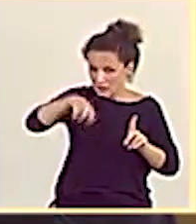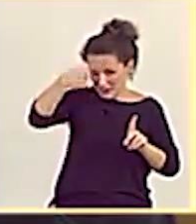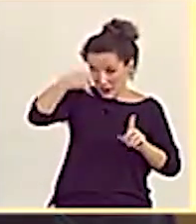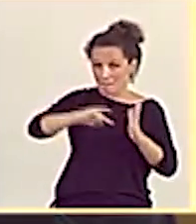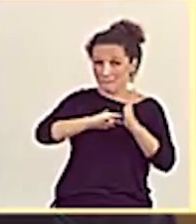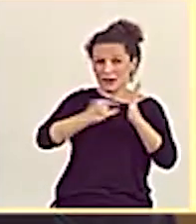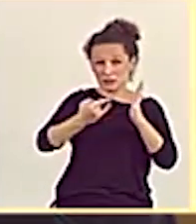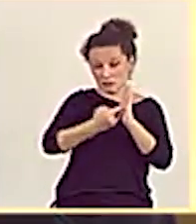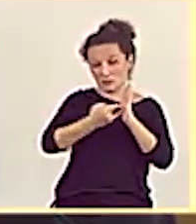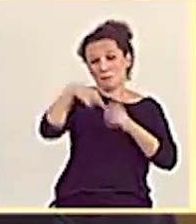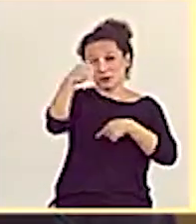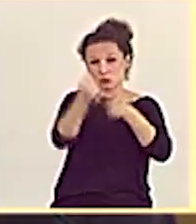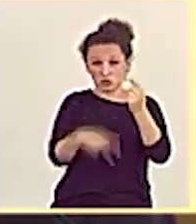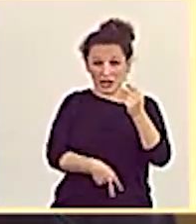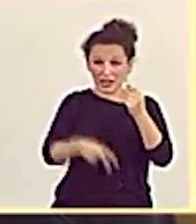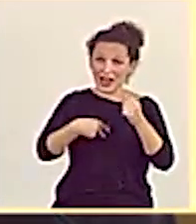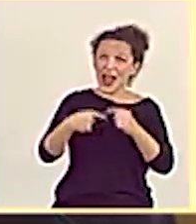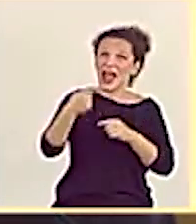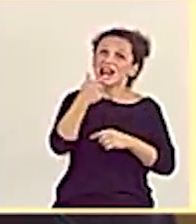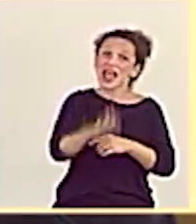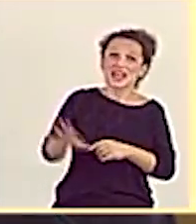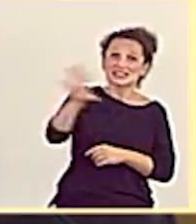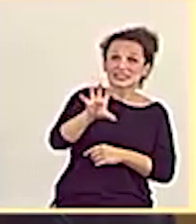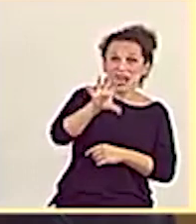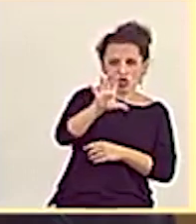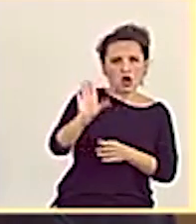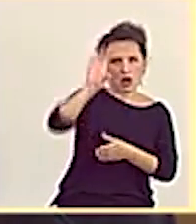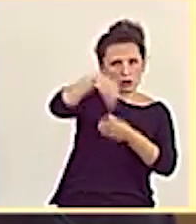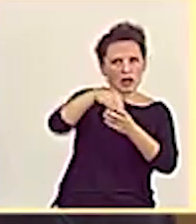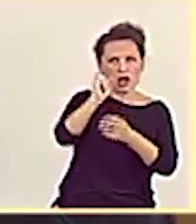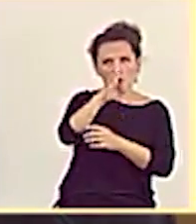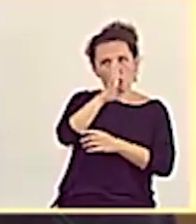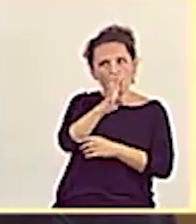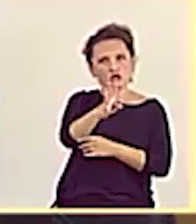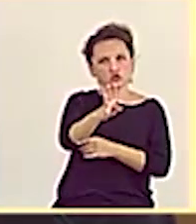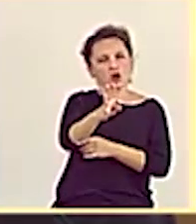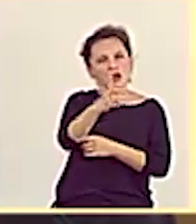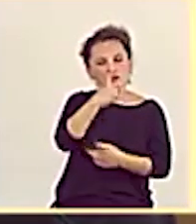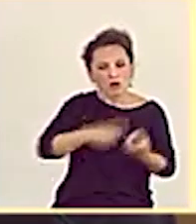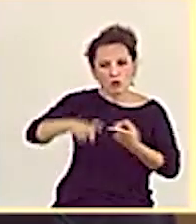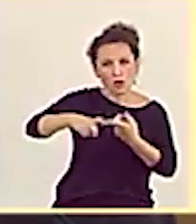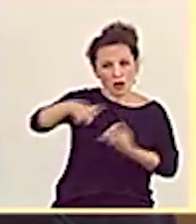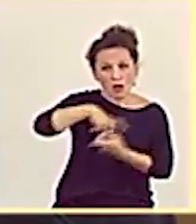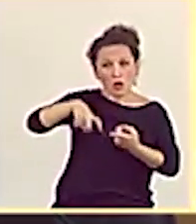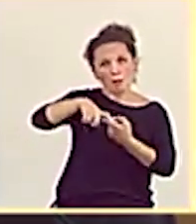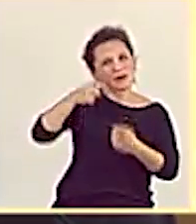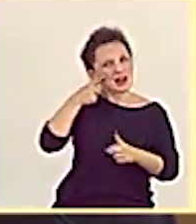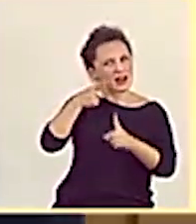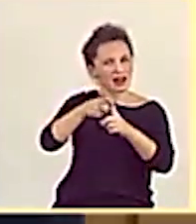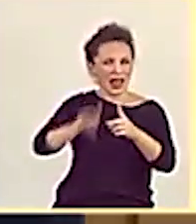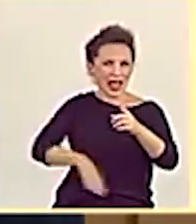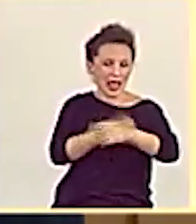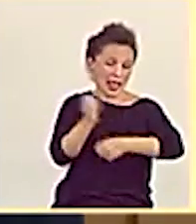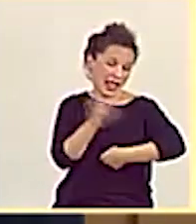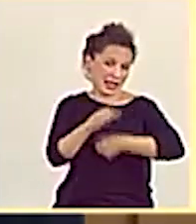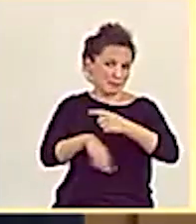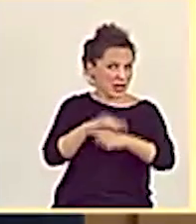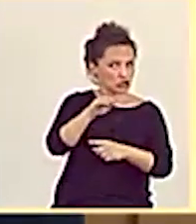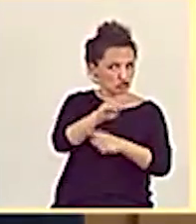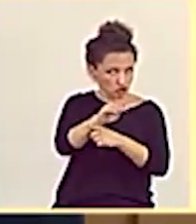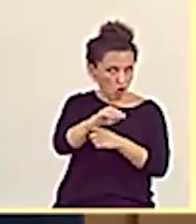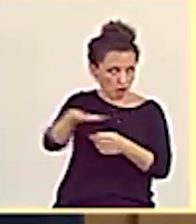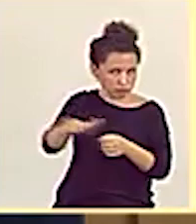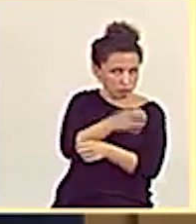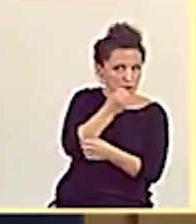generales del Estado, partidas plurianuales durante cuatro años para hacer frente a esta inversión y nos alegramos. Sin